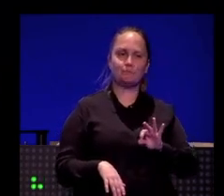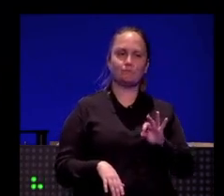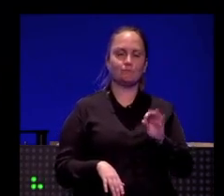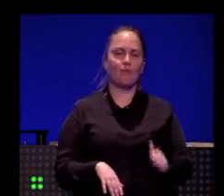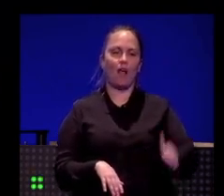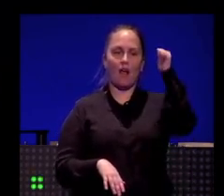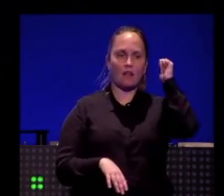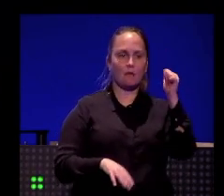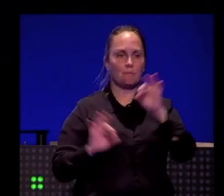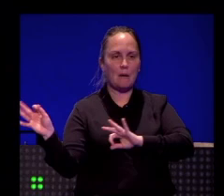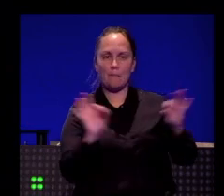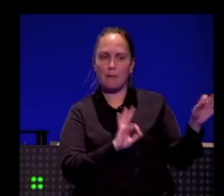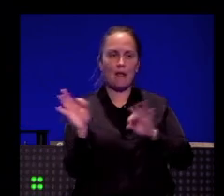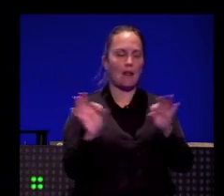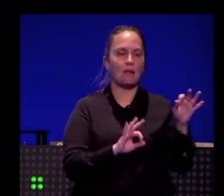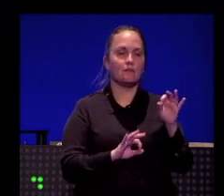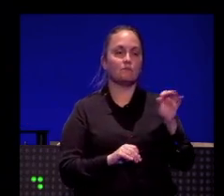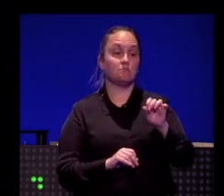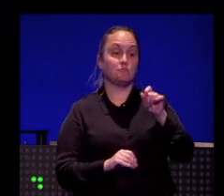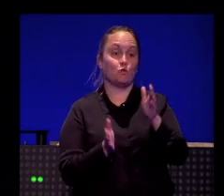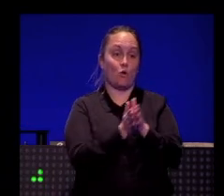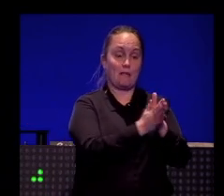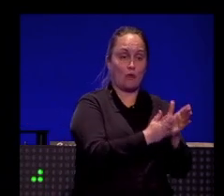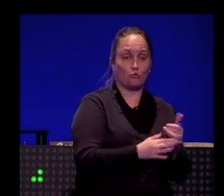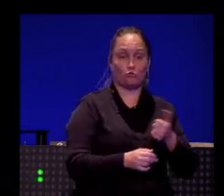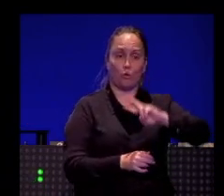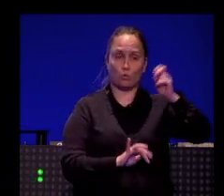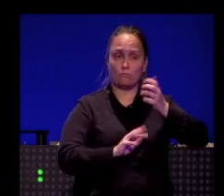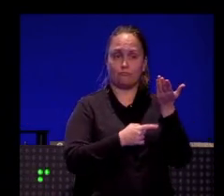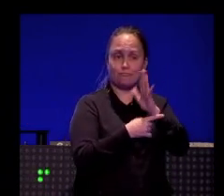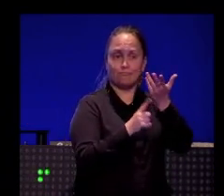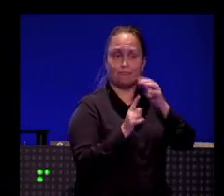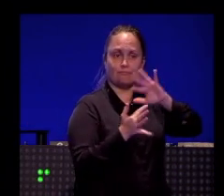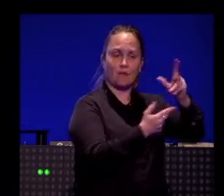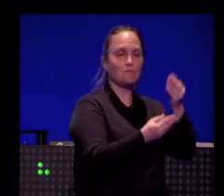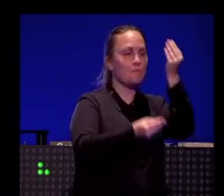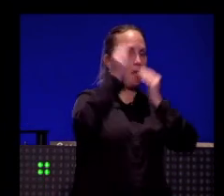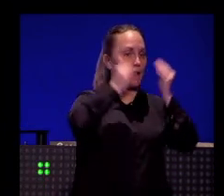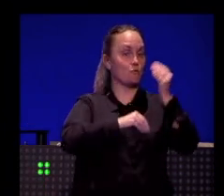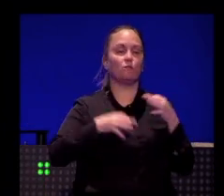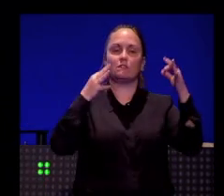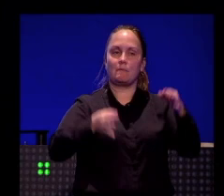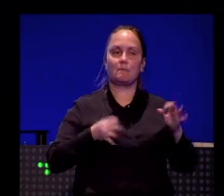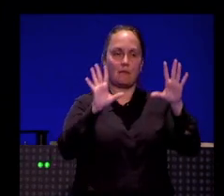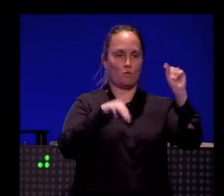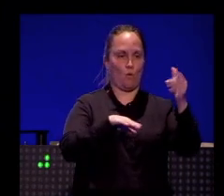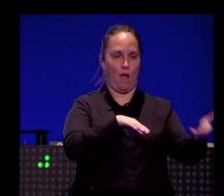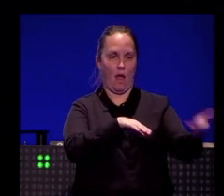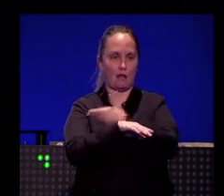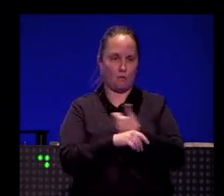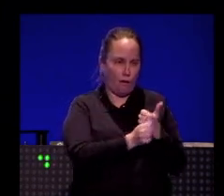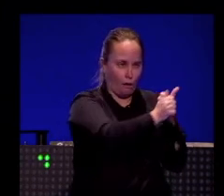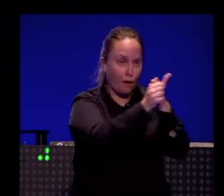backstage de Vicente Vallés o de Ester Vaquero maquillándose. Yo muchas veces cojo y diez minutos antes cojo el móvil, los